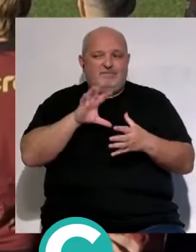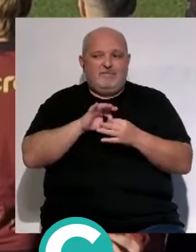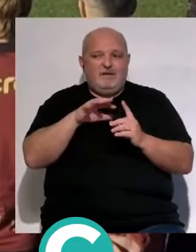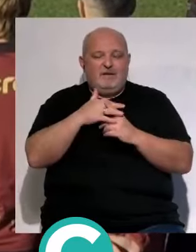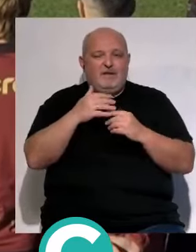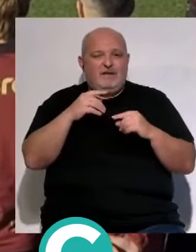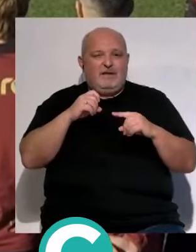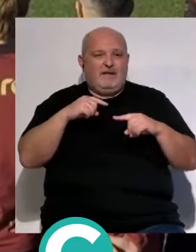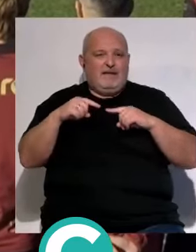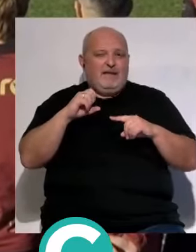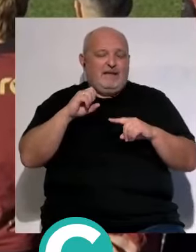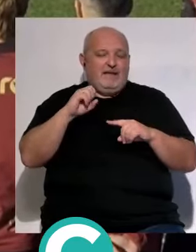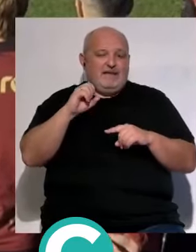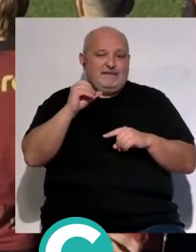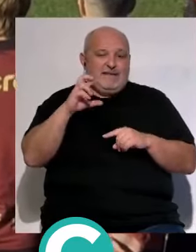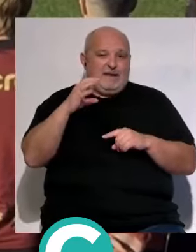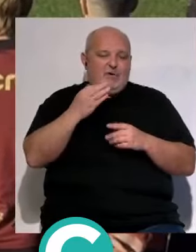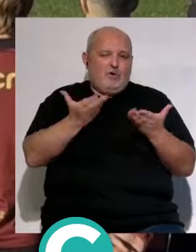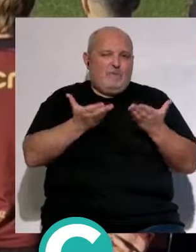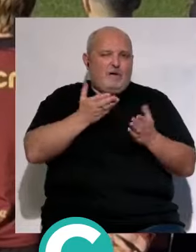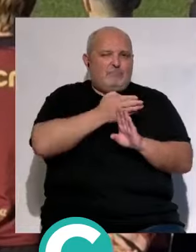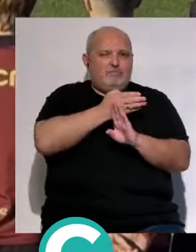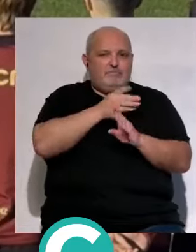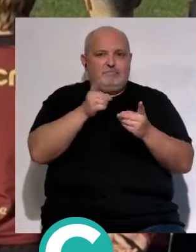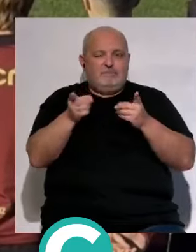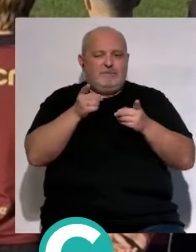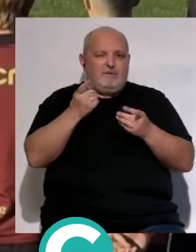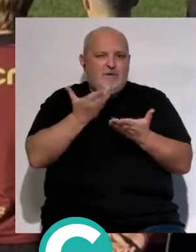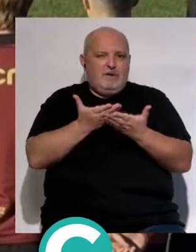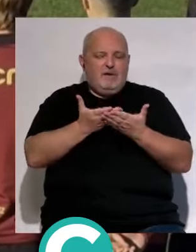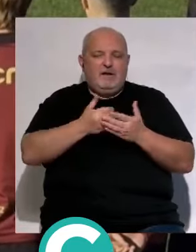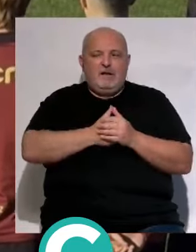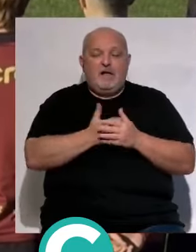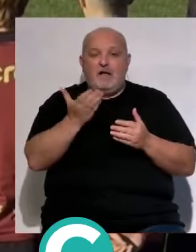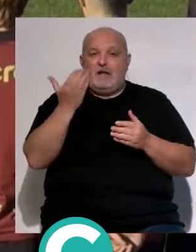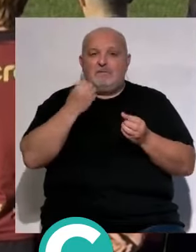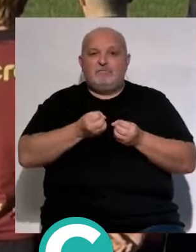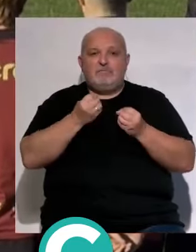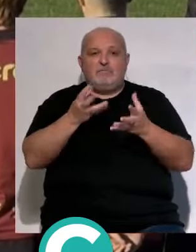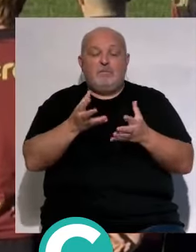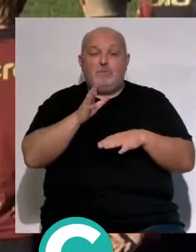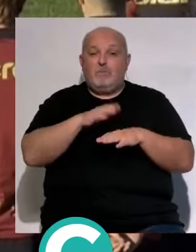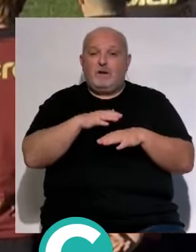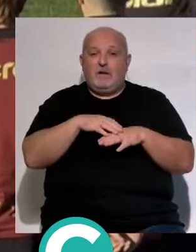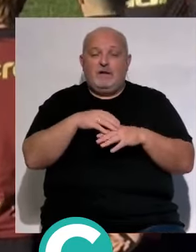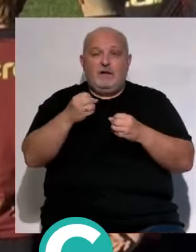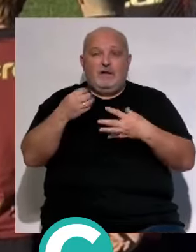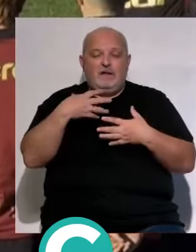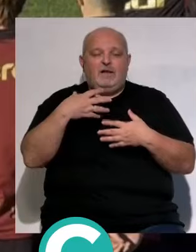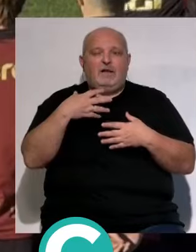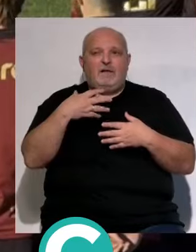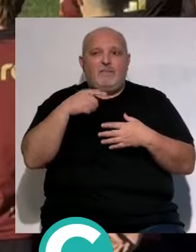situación de Sergio a la hora de confeccionar la plantilla si fue conformista o no el técnico argentino ayer damos una información porque eso ya no es información